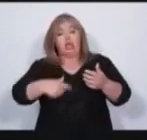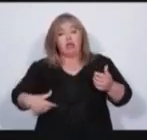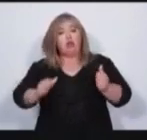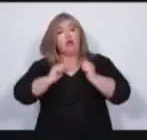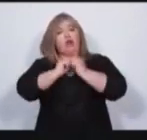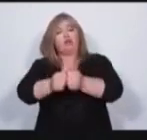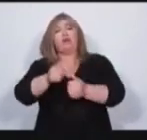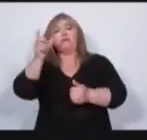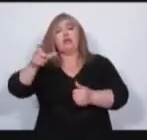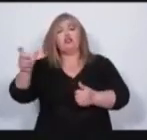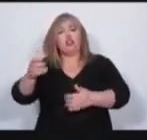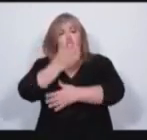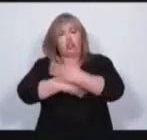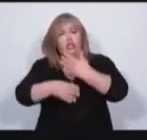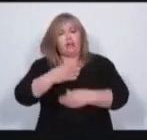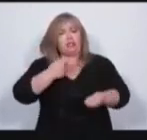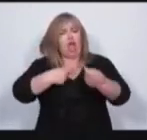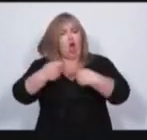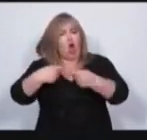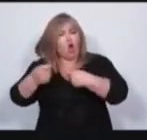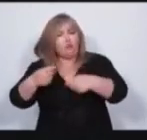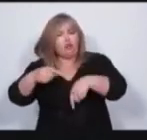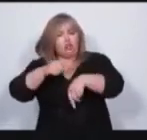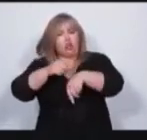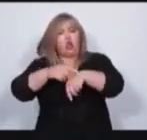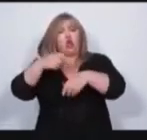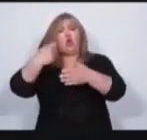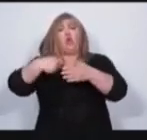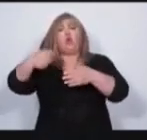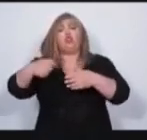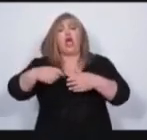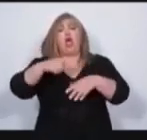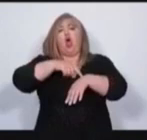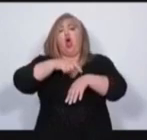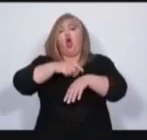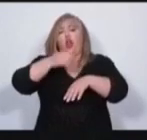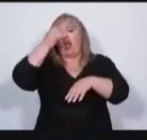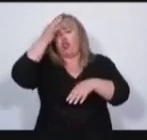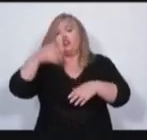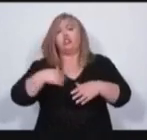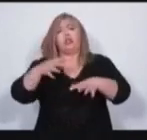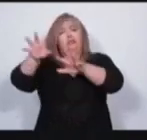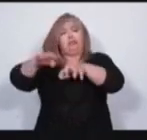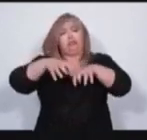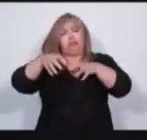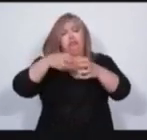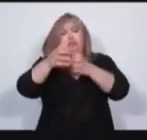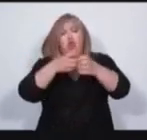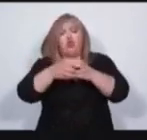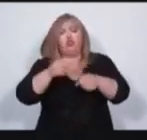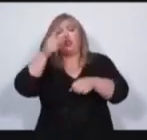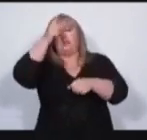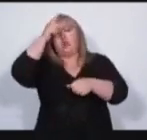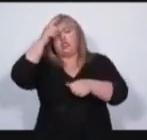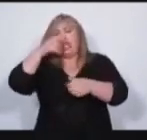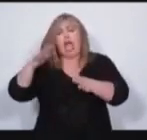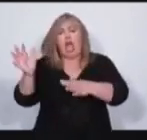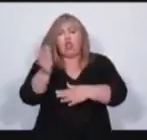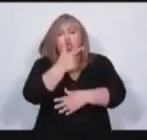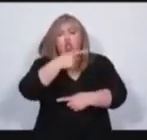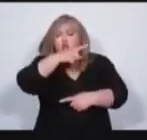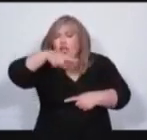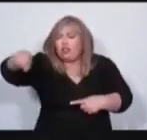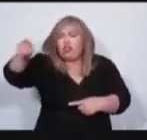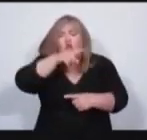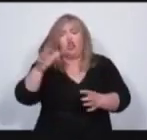con discapacidad, a los comerciantes con el ahora 12 mendocino, a los pequeños productores, a los policías, a todos ellos les quiero hablar. Pero por